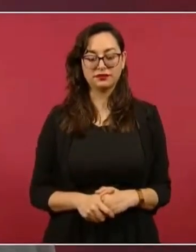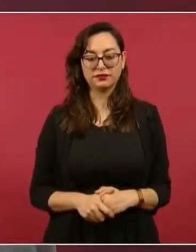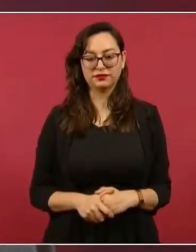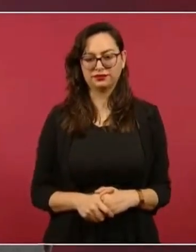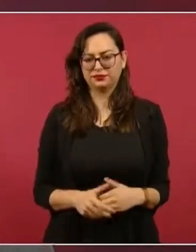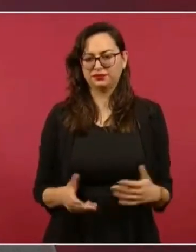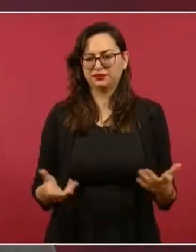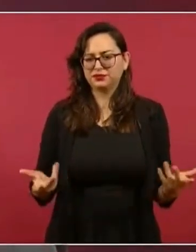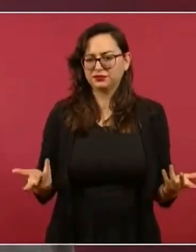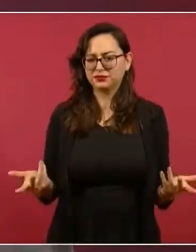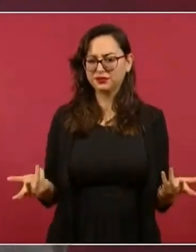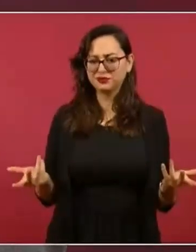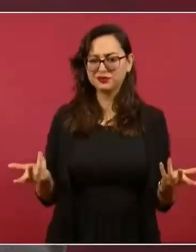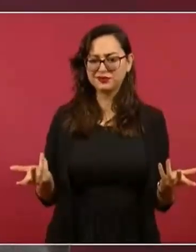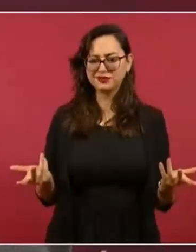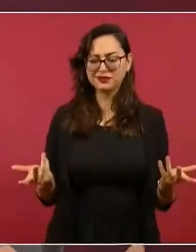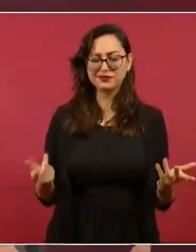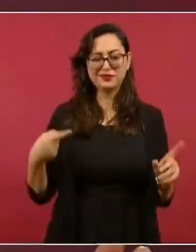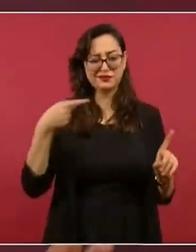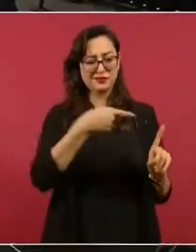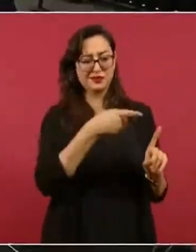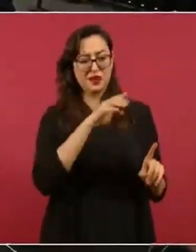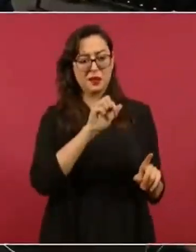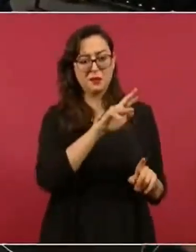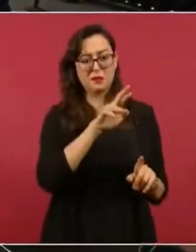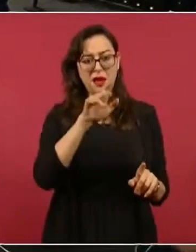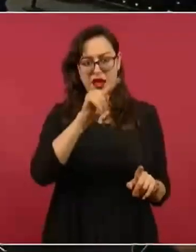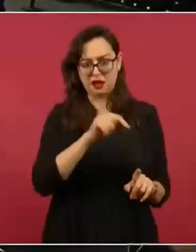Entonces, ¿por qué dice esto Barrett?